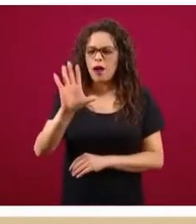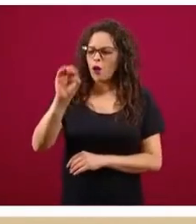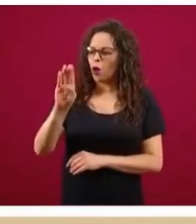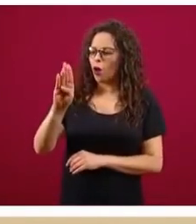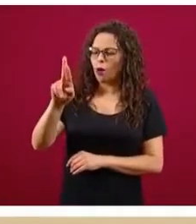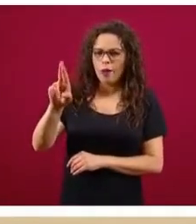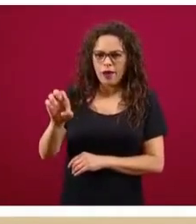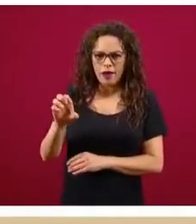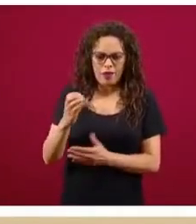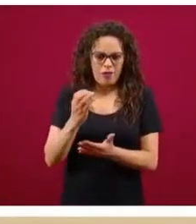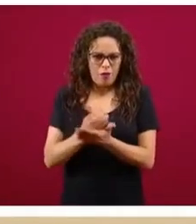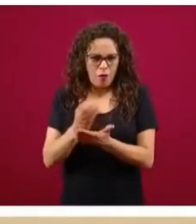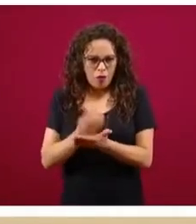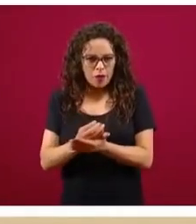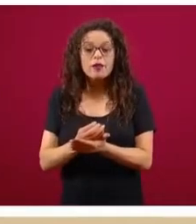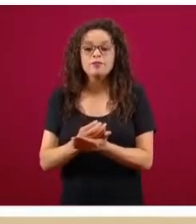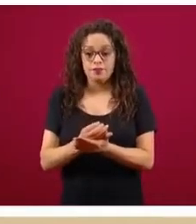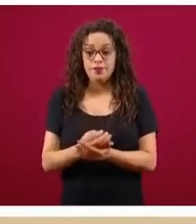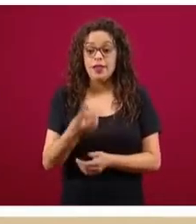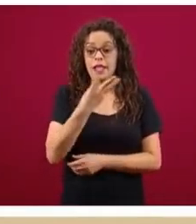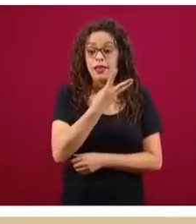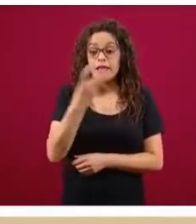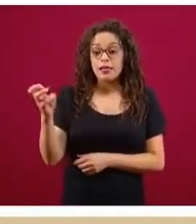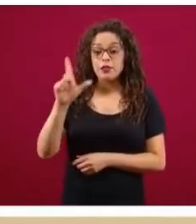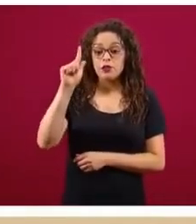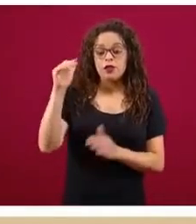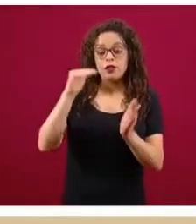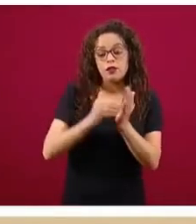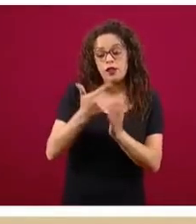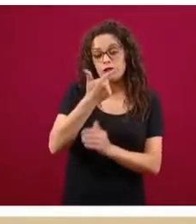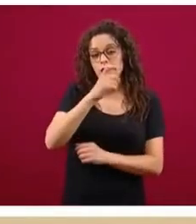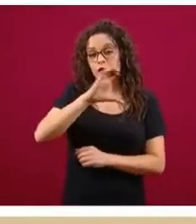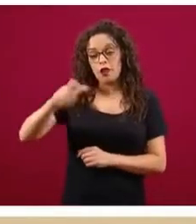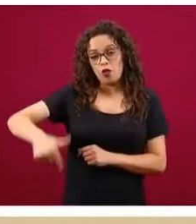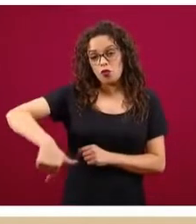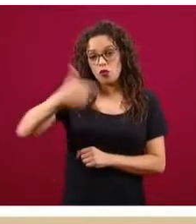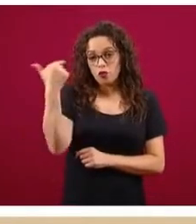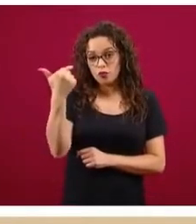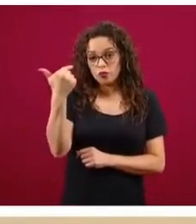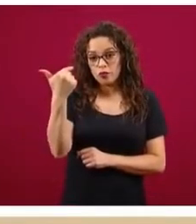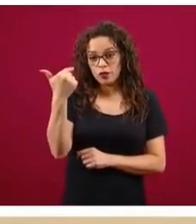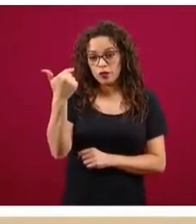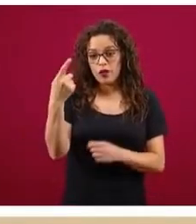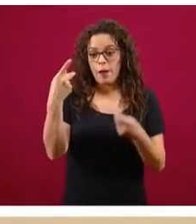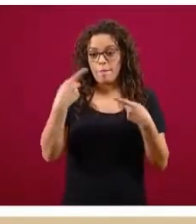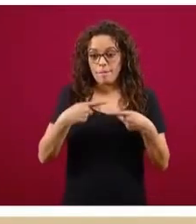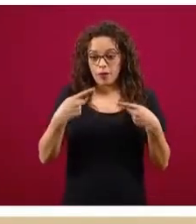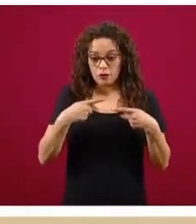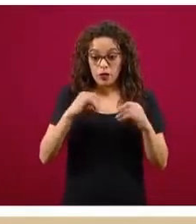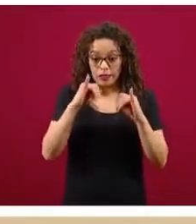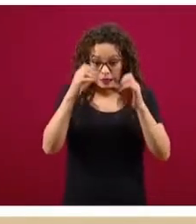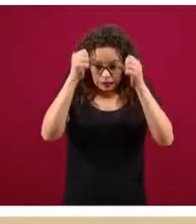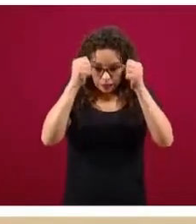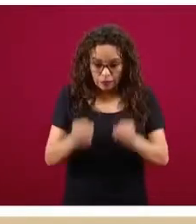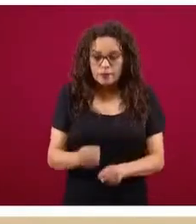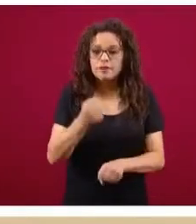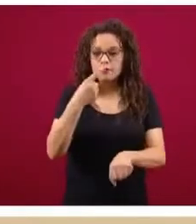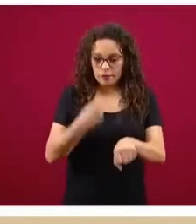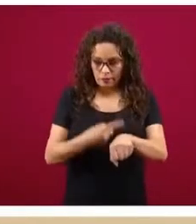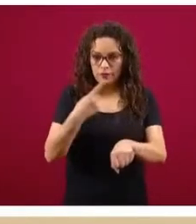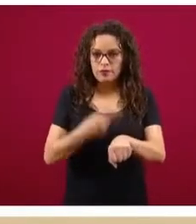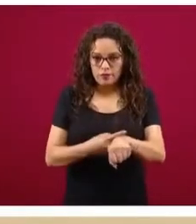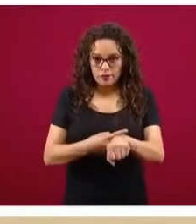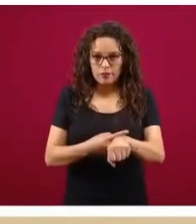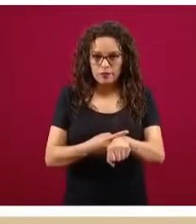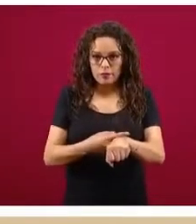vienen los 370 mil 712 casos que son confirmados, todos son confirmados,